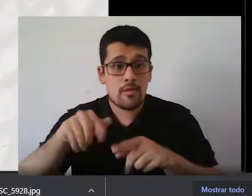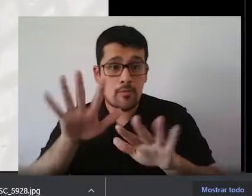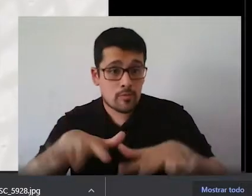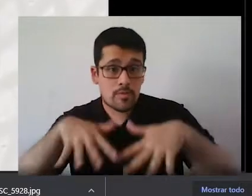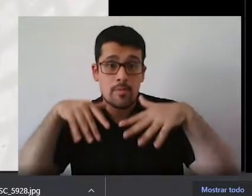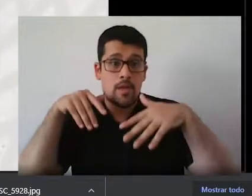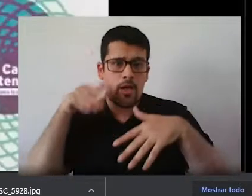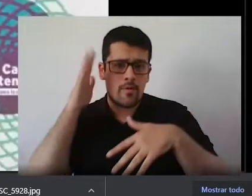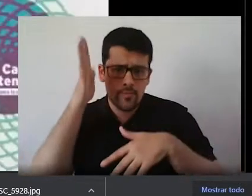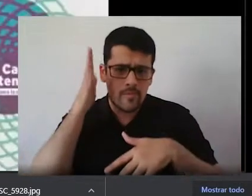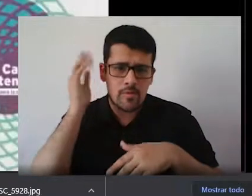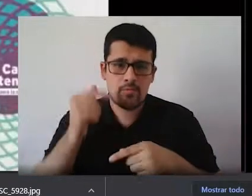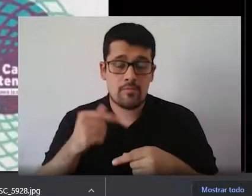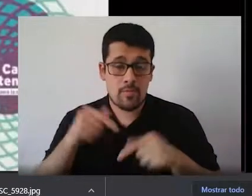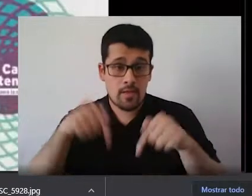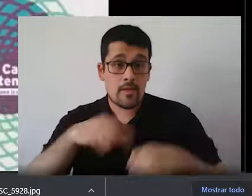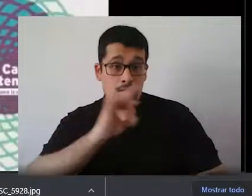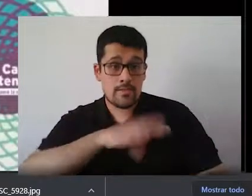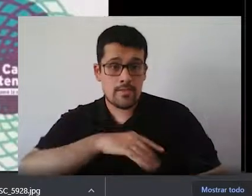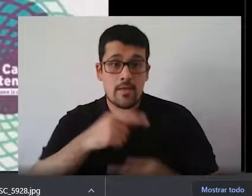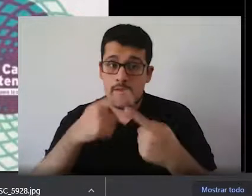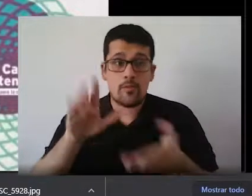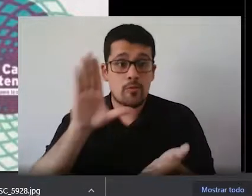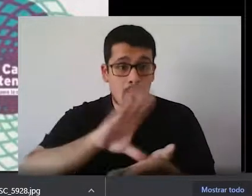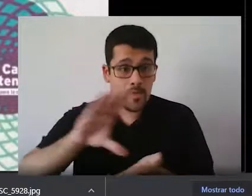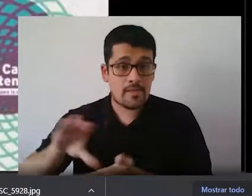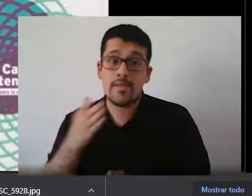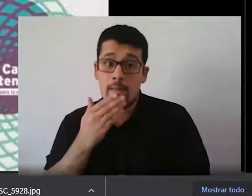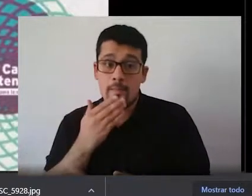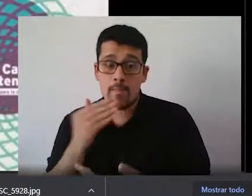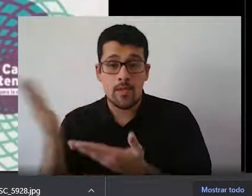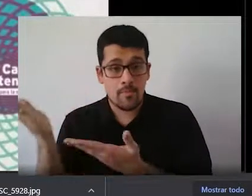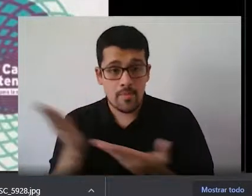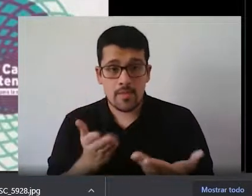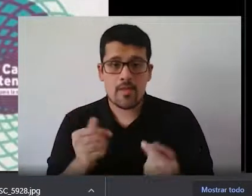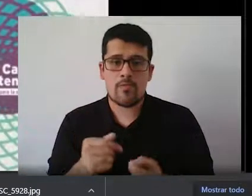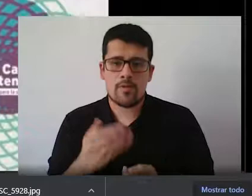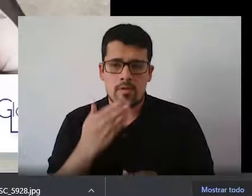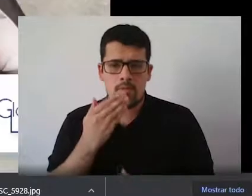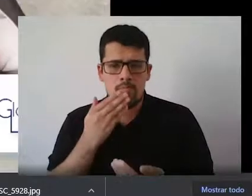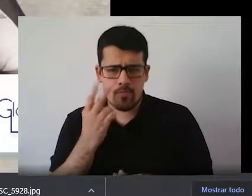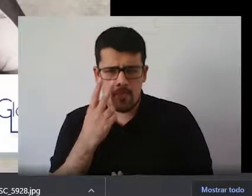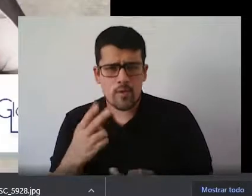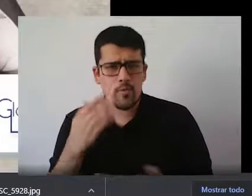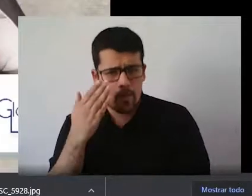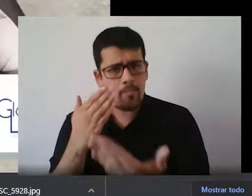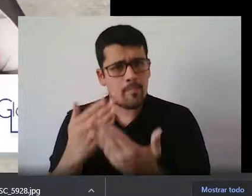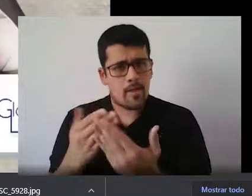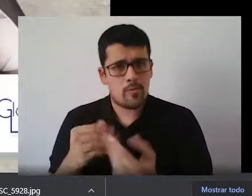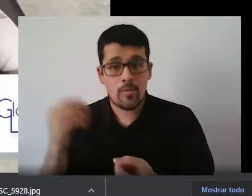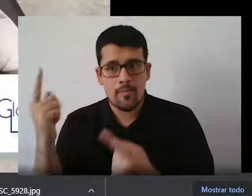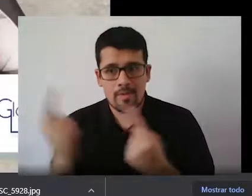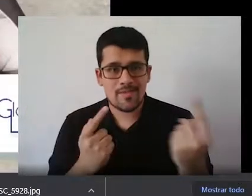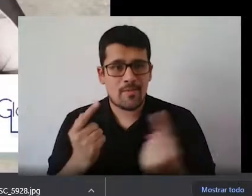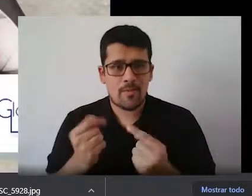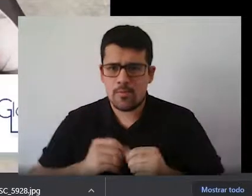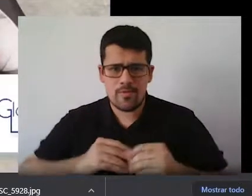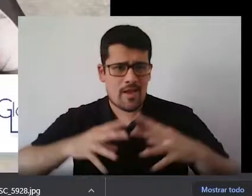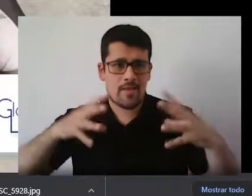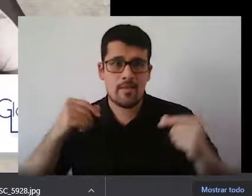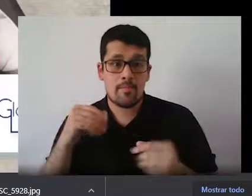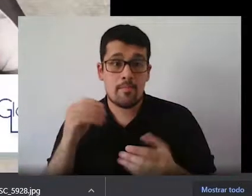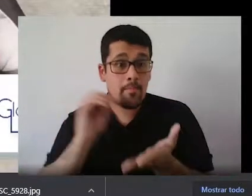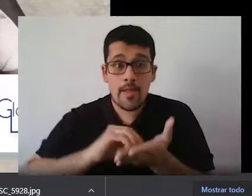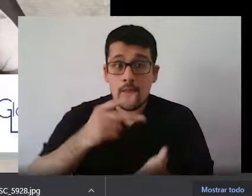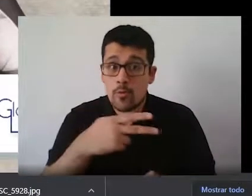webinarios verdad nacionales internacionales que han tenido impacto y participación masiva